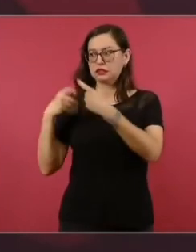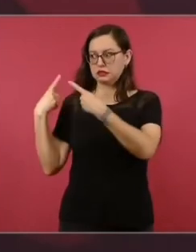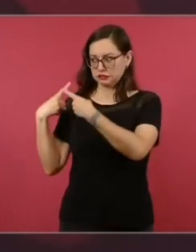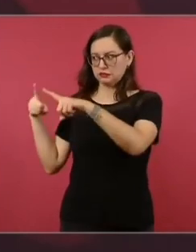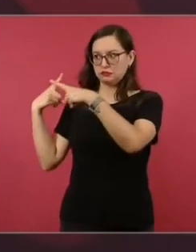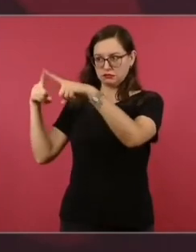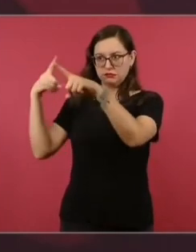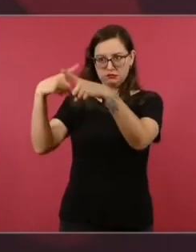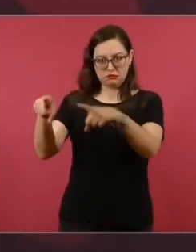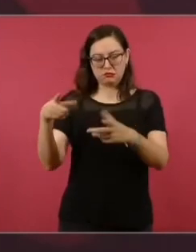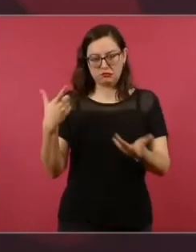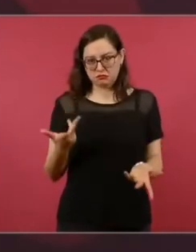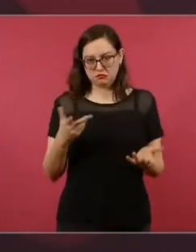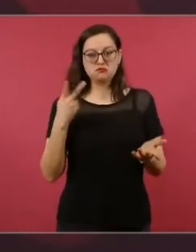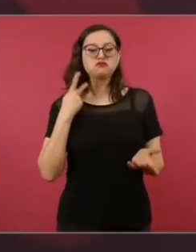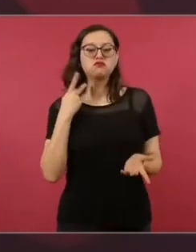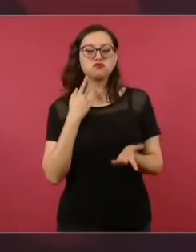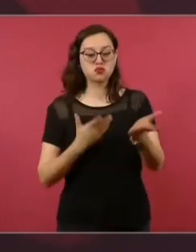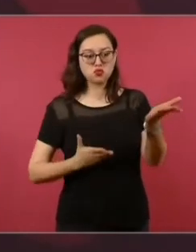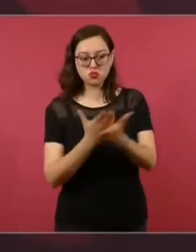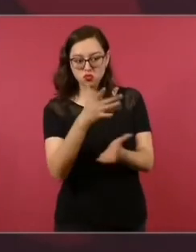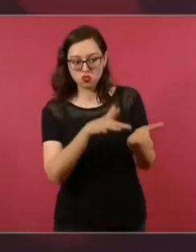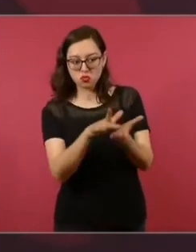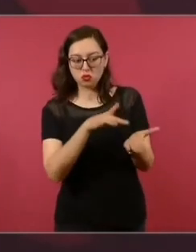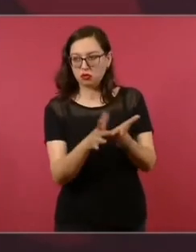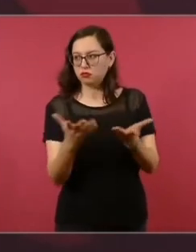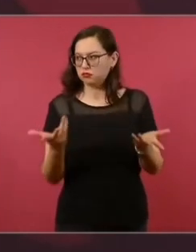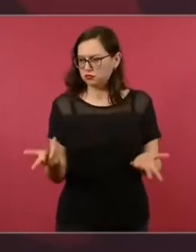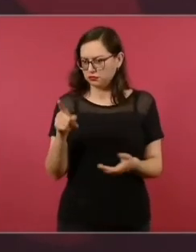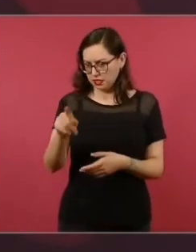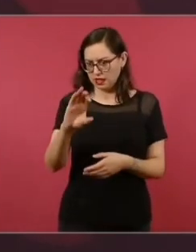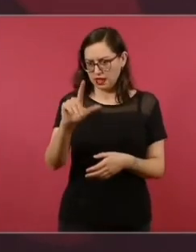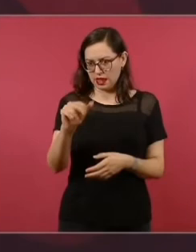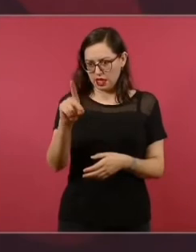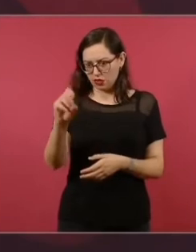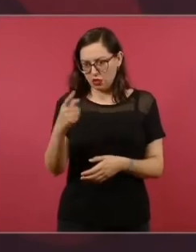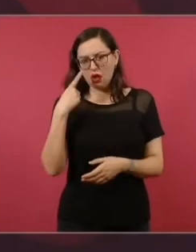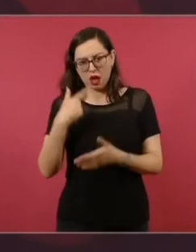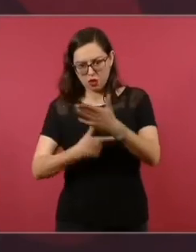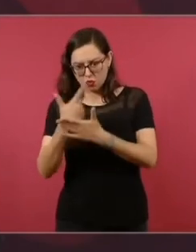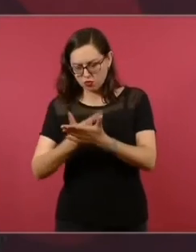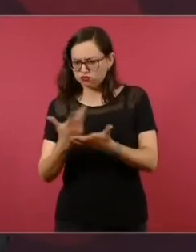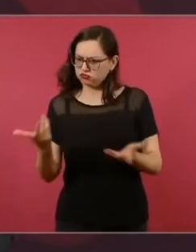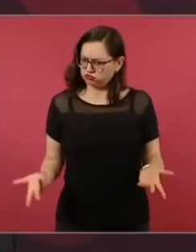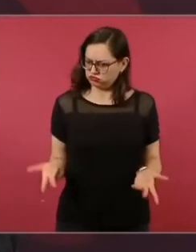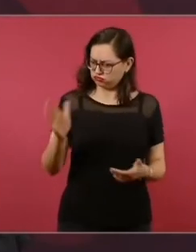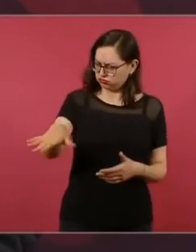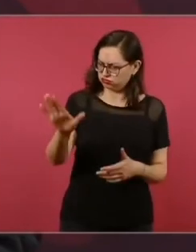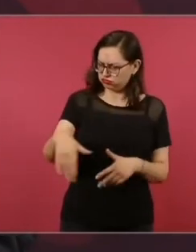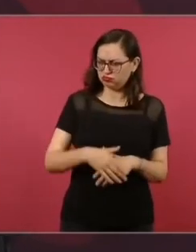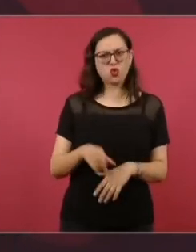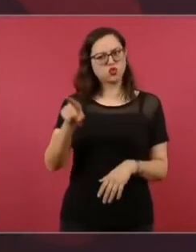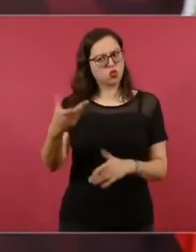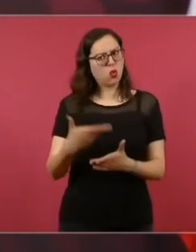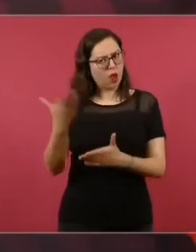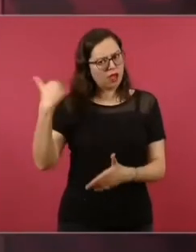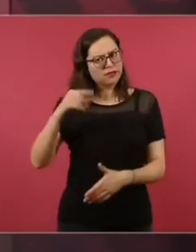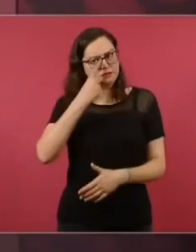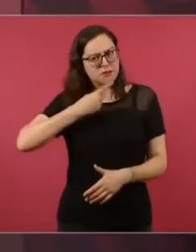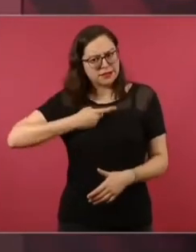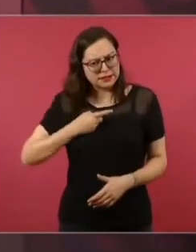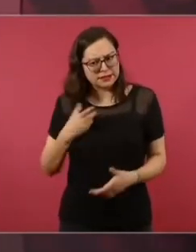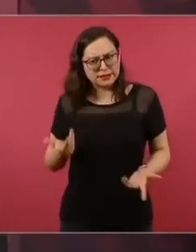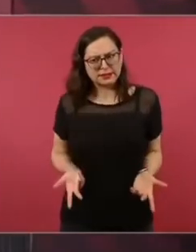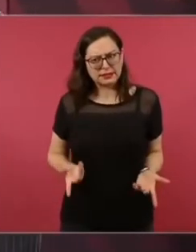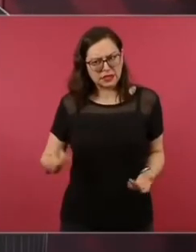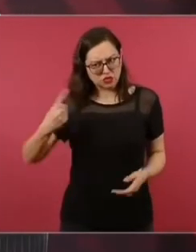Entonces, ellos tienen que pedir cuentas a Claudio. Oye, me dijiste de